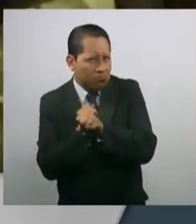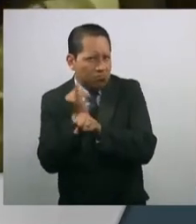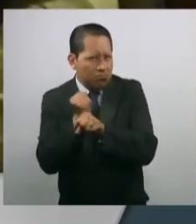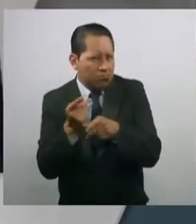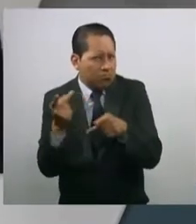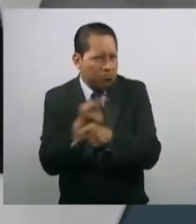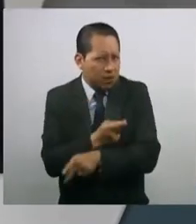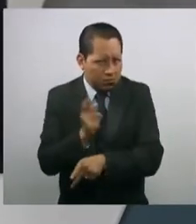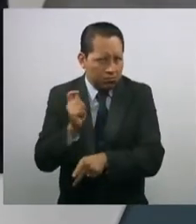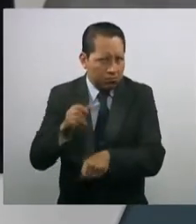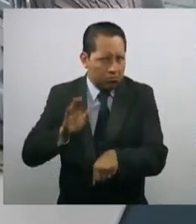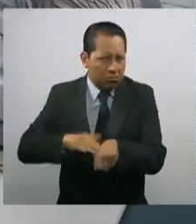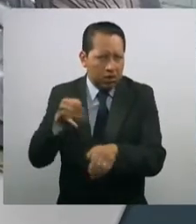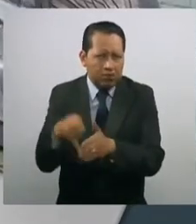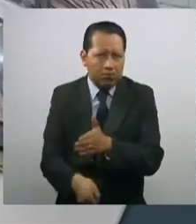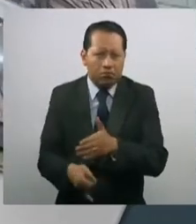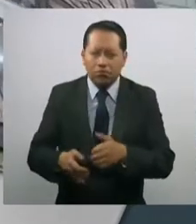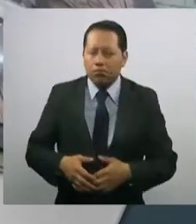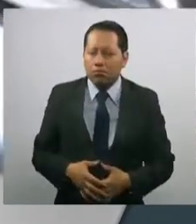acontecimientos. Escuchemos.